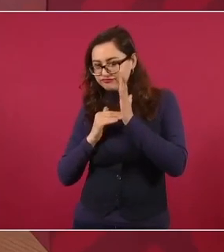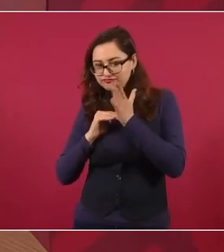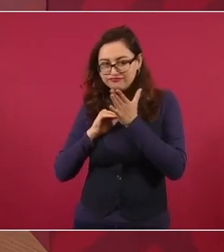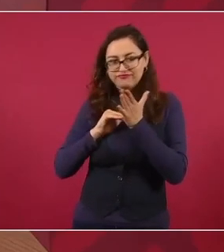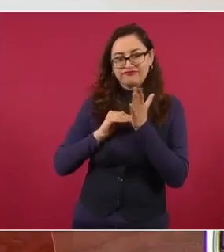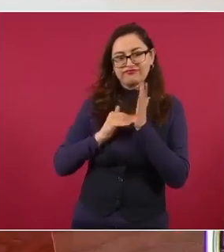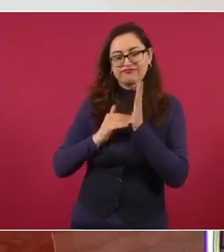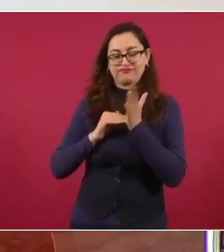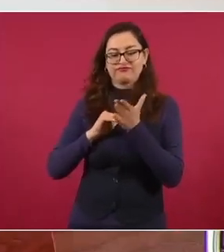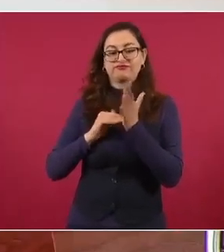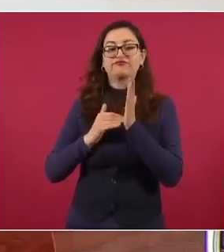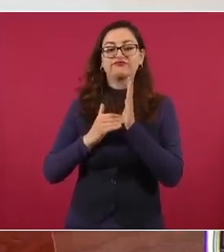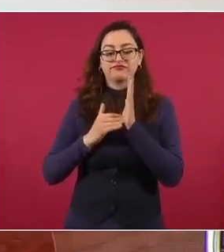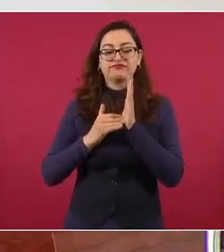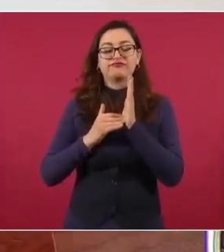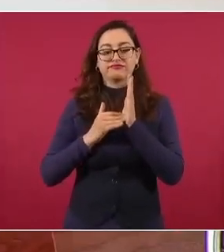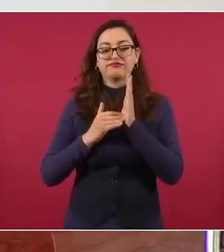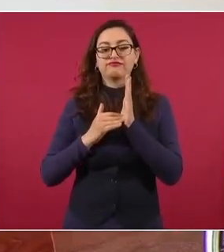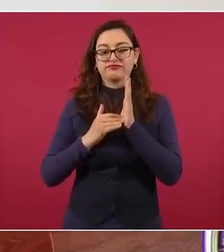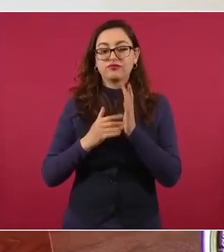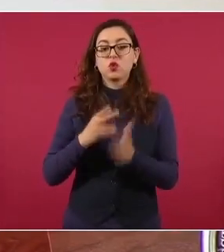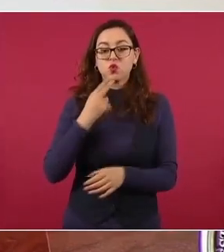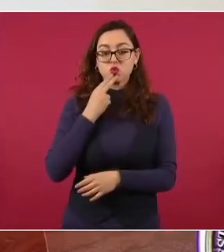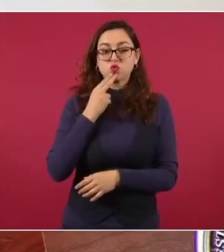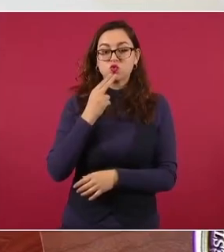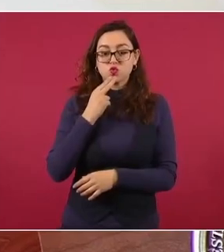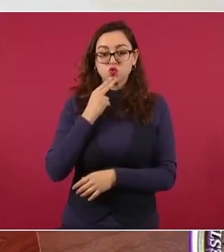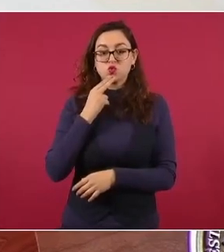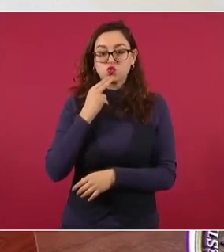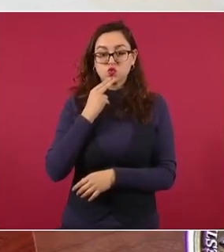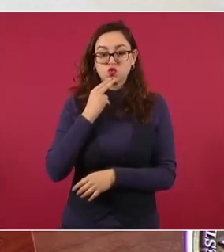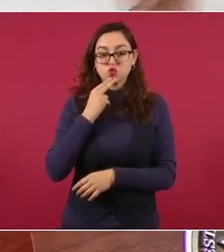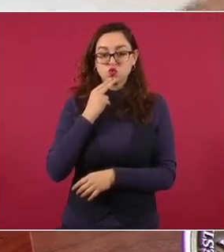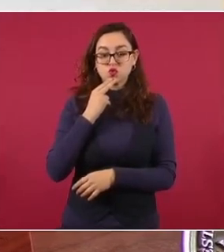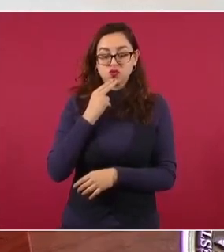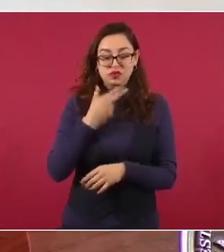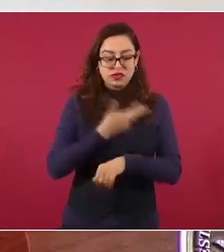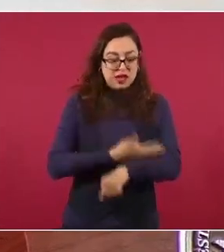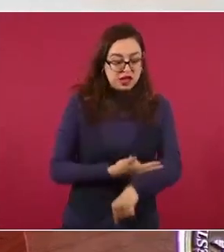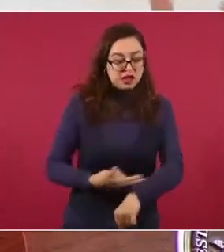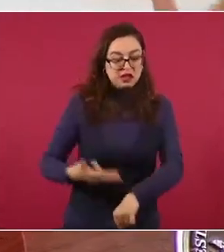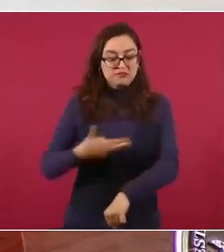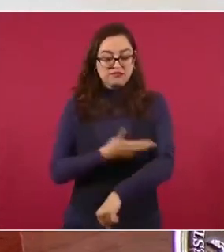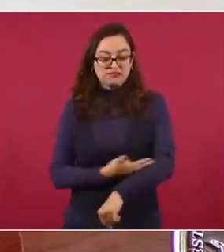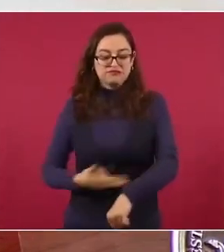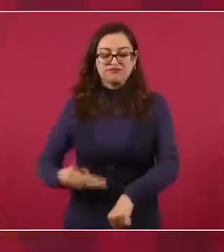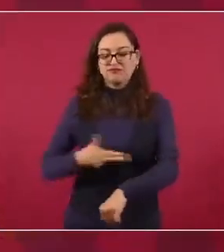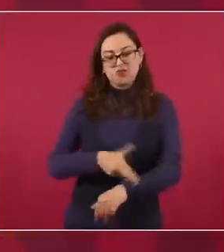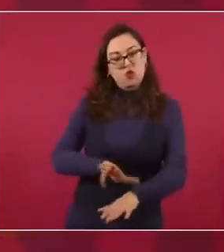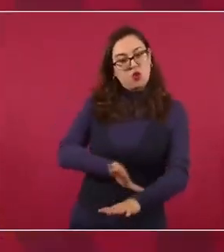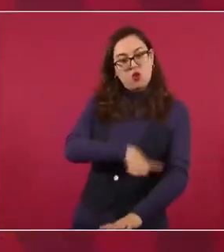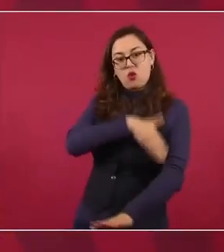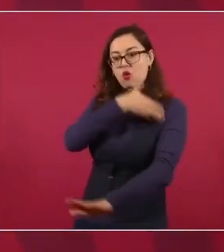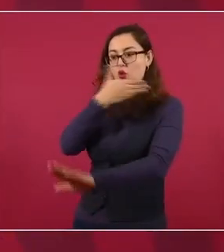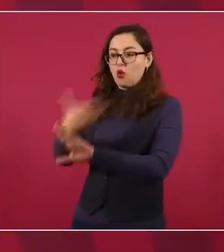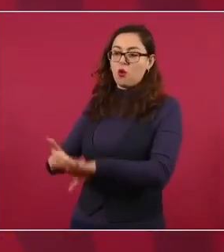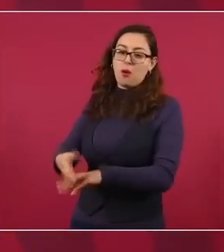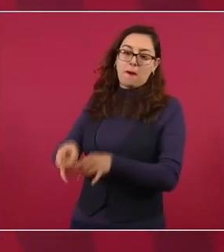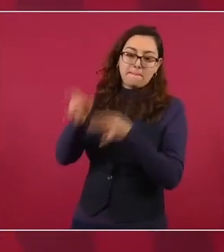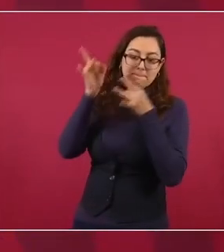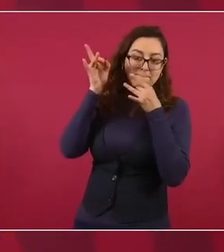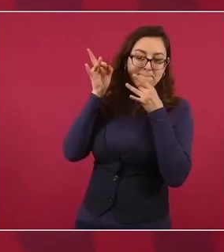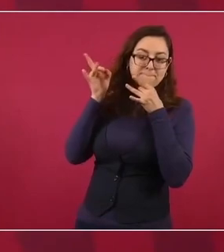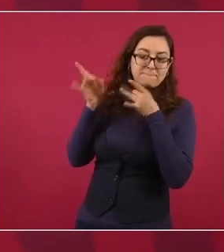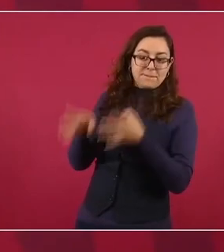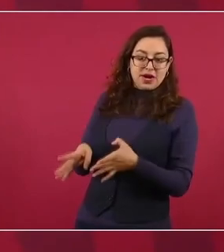del antiguo régimen para organizar síntesis. Por